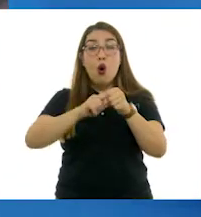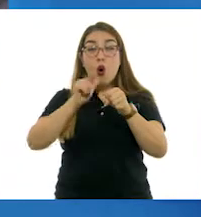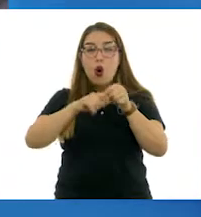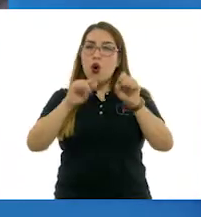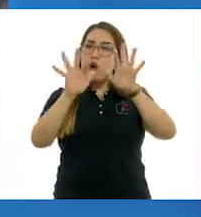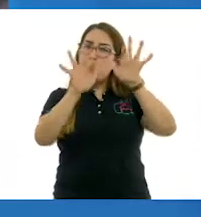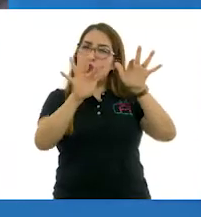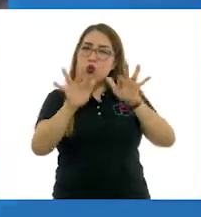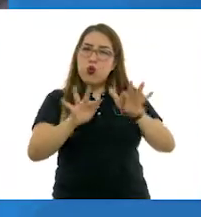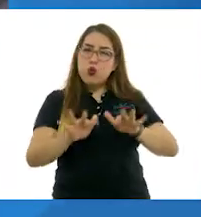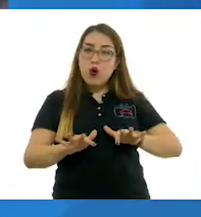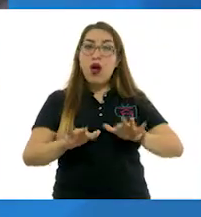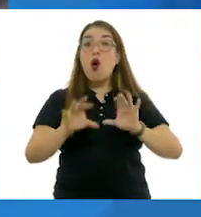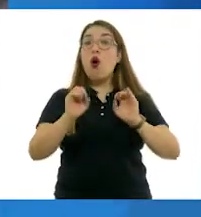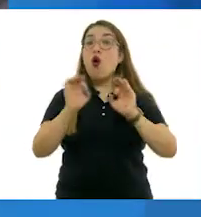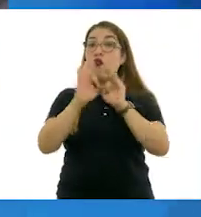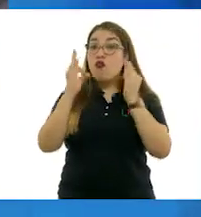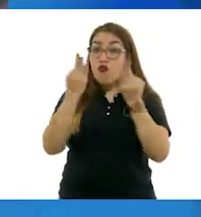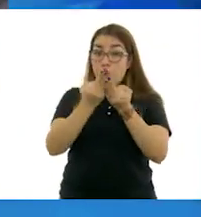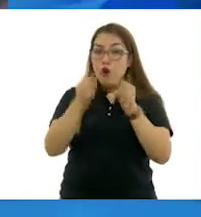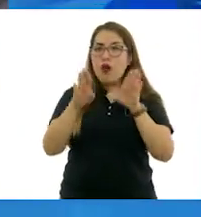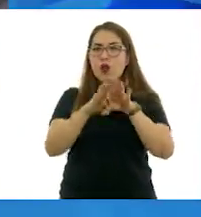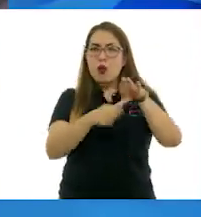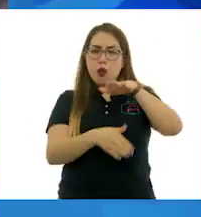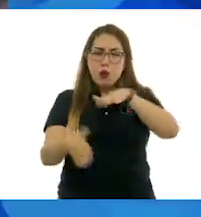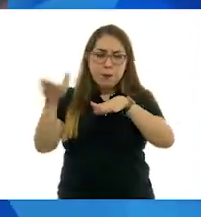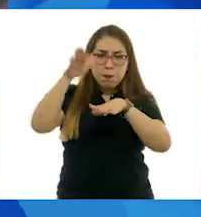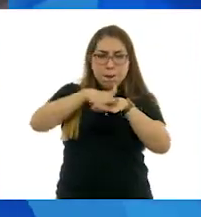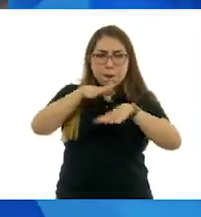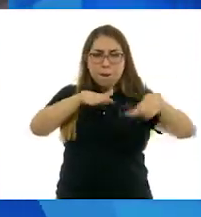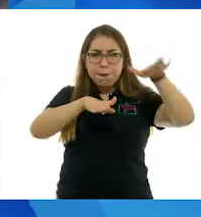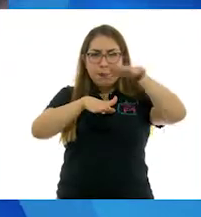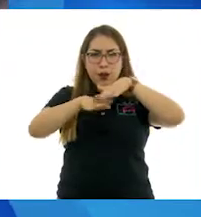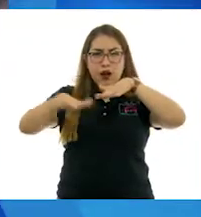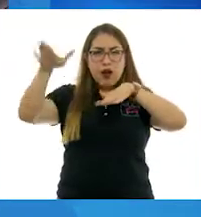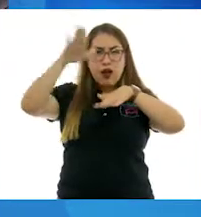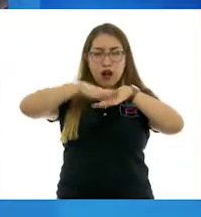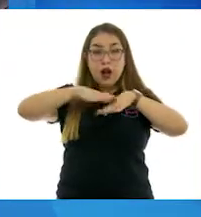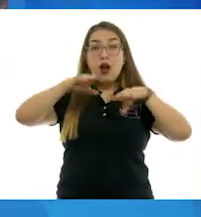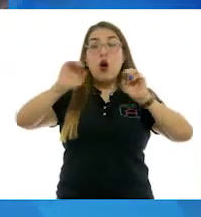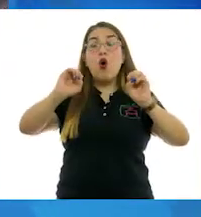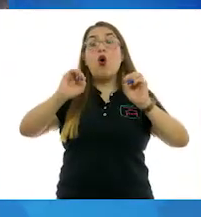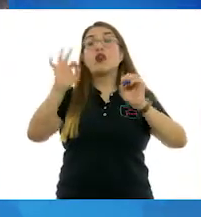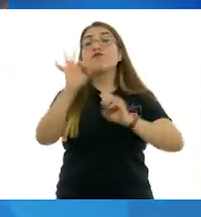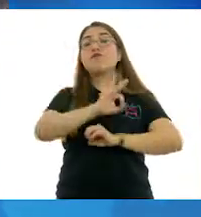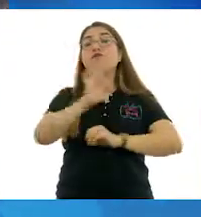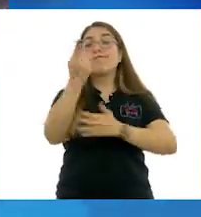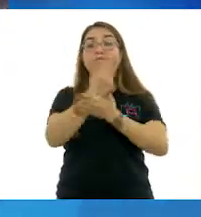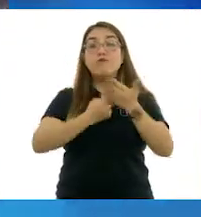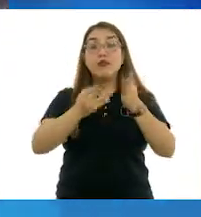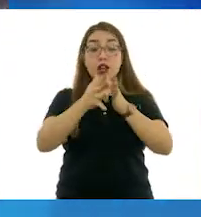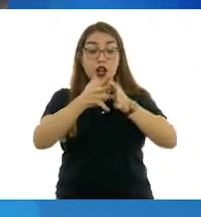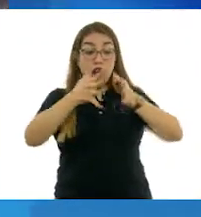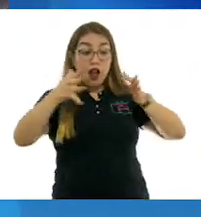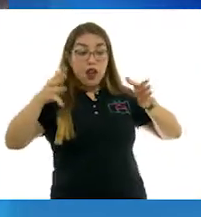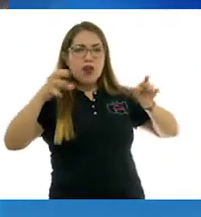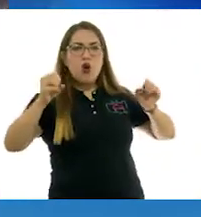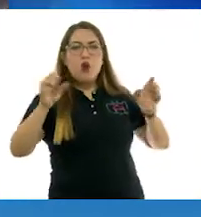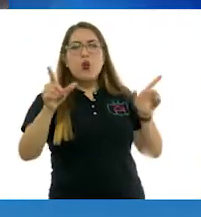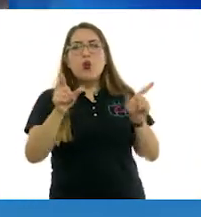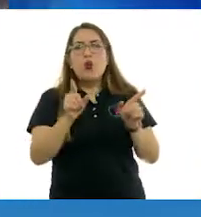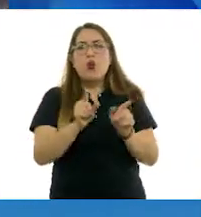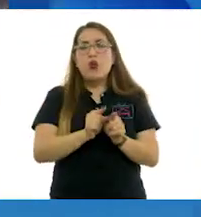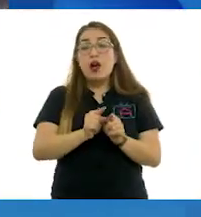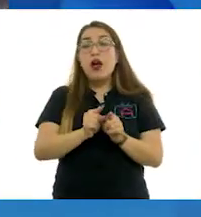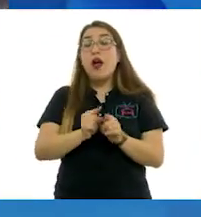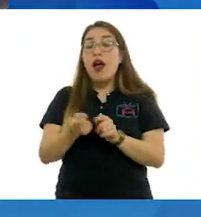superponiendo formas, haciendo trazos pequeños o grandes, aplicando capas de